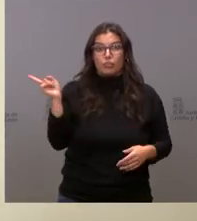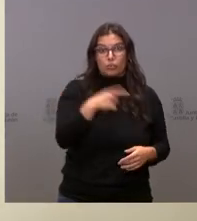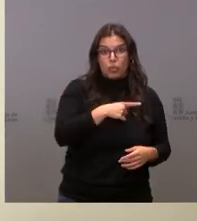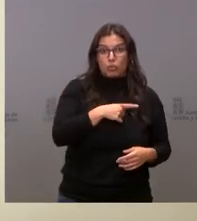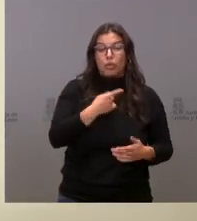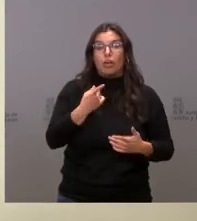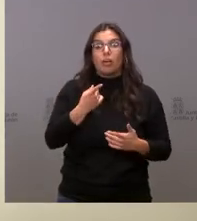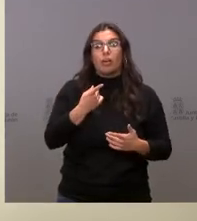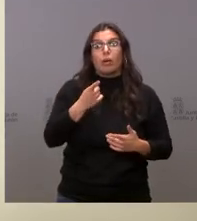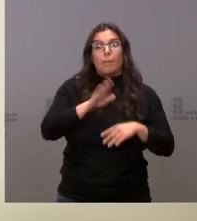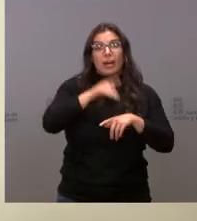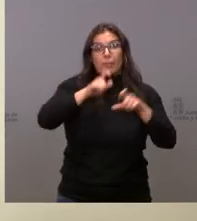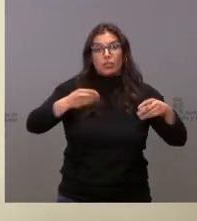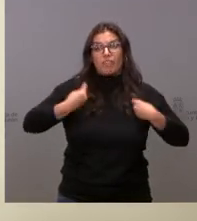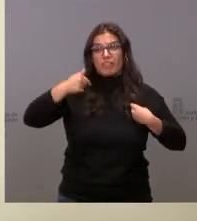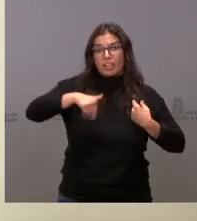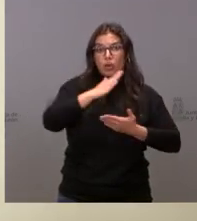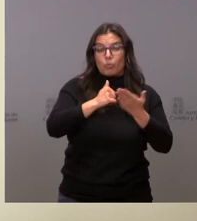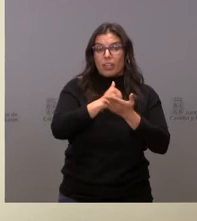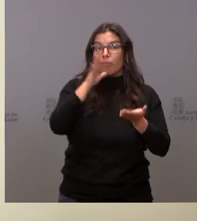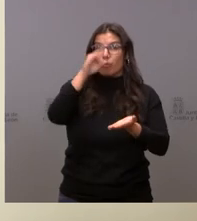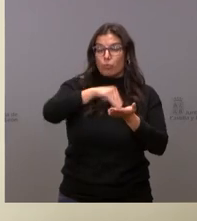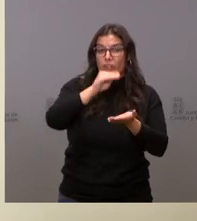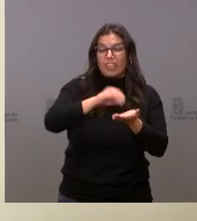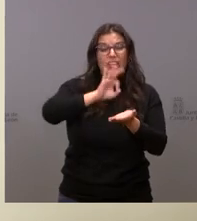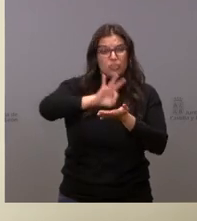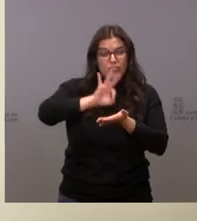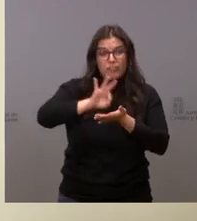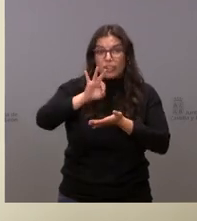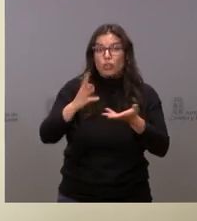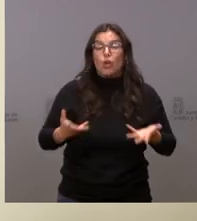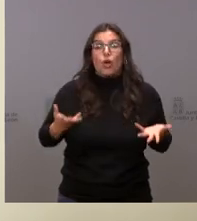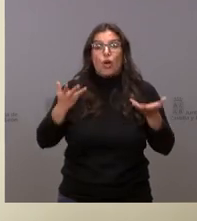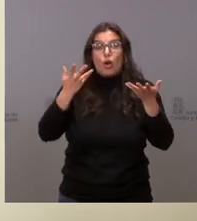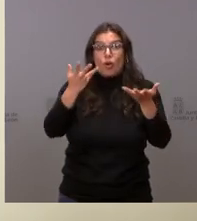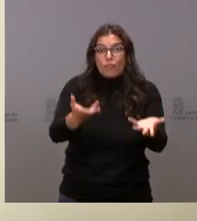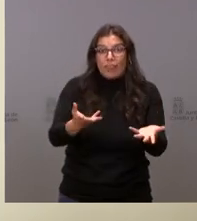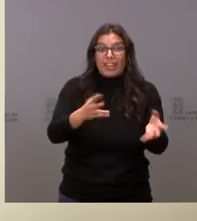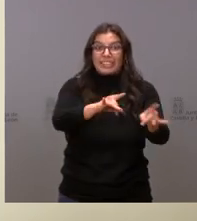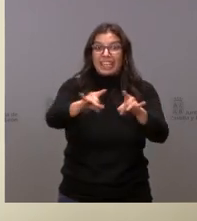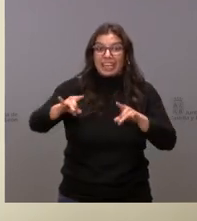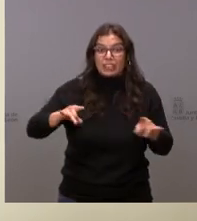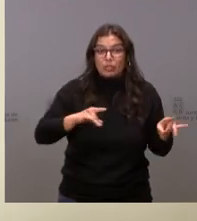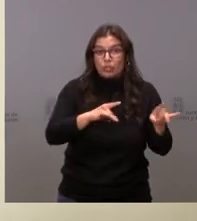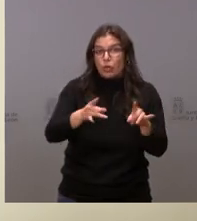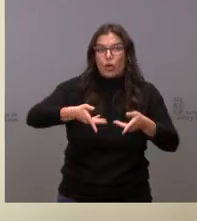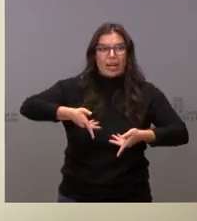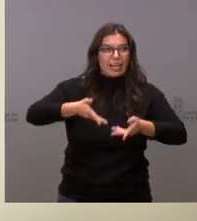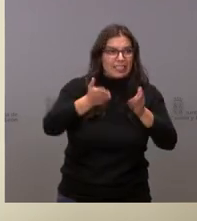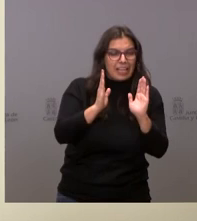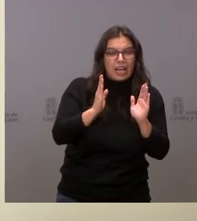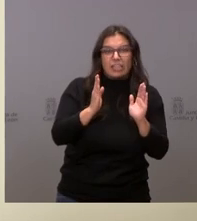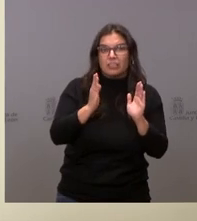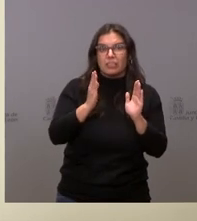que viven en nuestras comunidades autónomas servicios que muchas veces como hemos dicho se prestan al territorio como son las carreteras como son